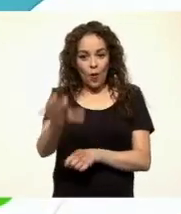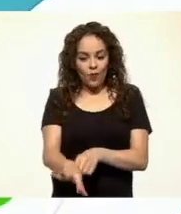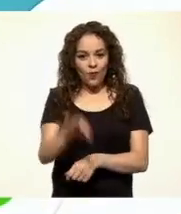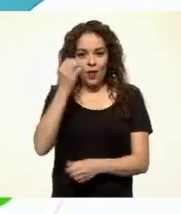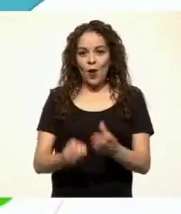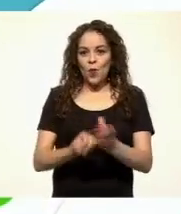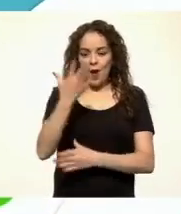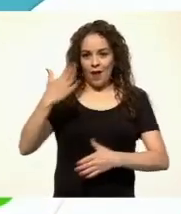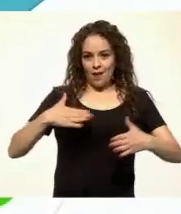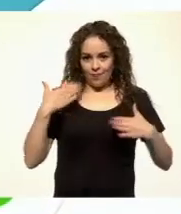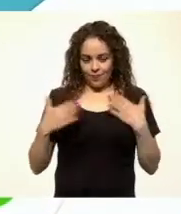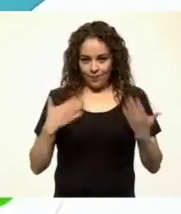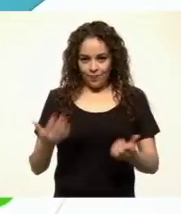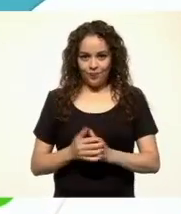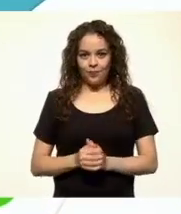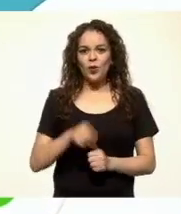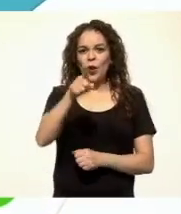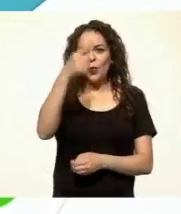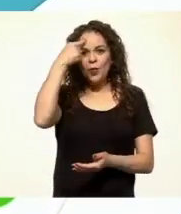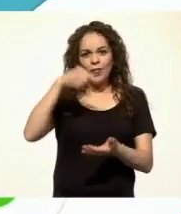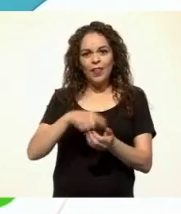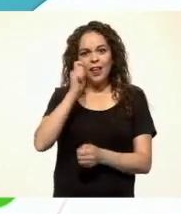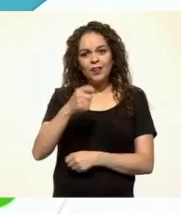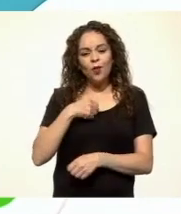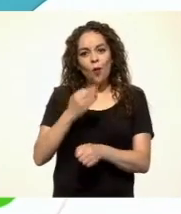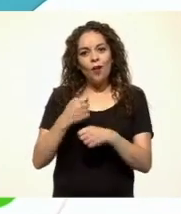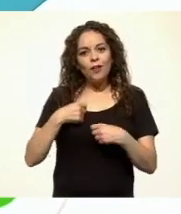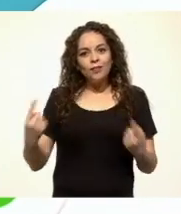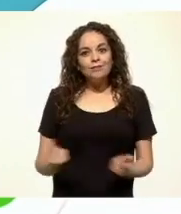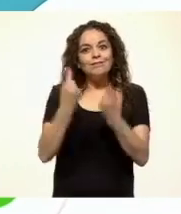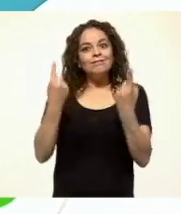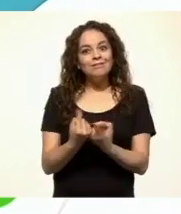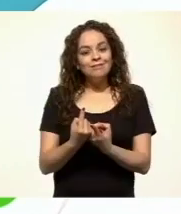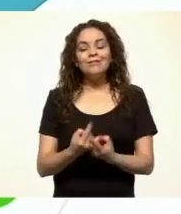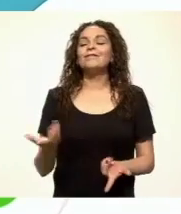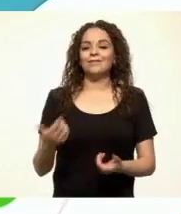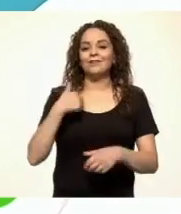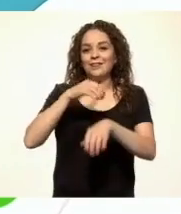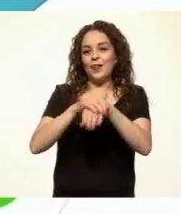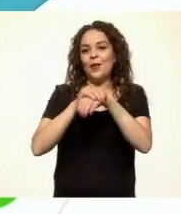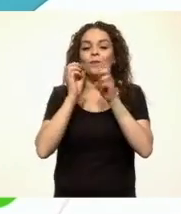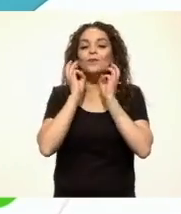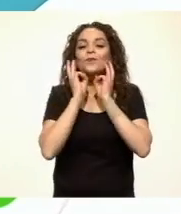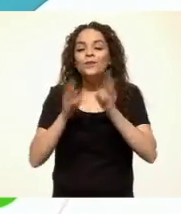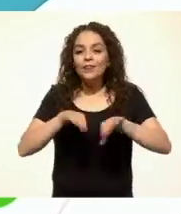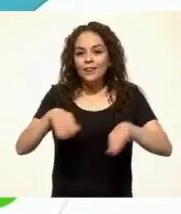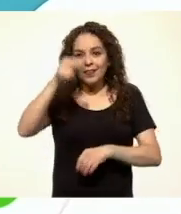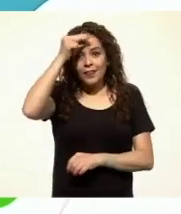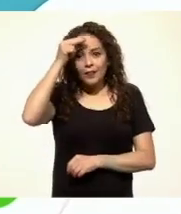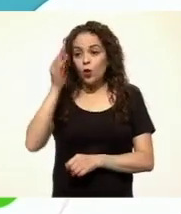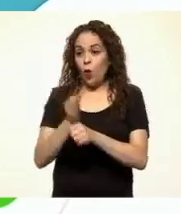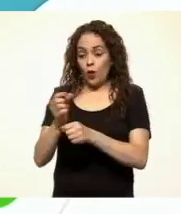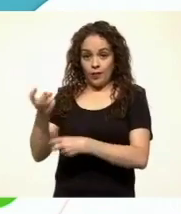¿A quién creen que me acabo de encontrar? A nuestro amigo Jolisto y me dijo que viene para acá a decirnos algo muy